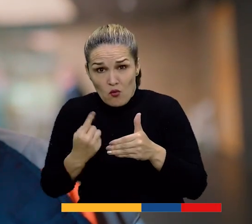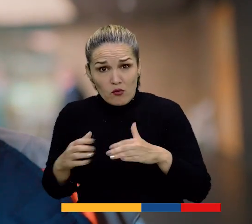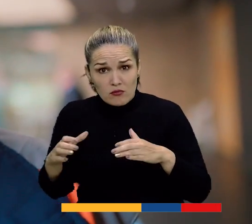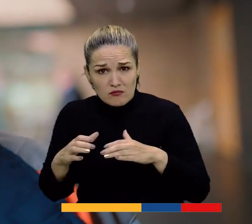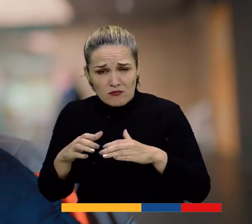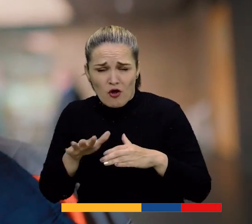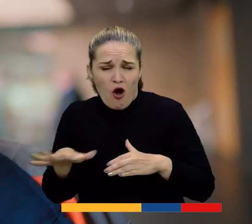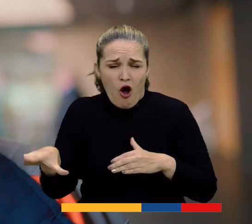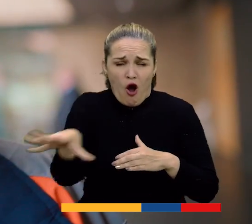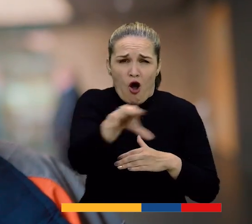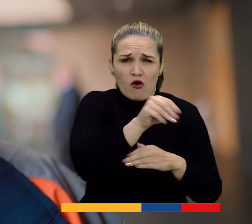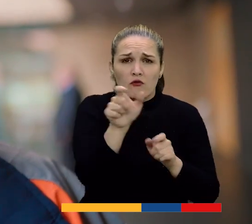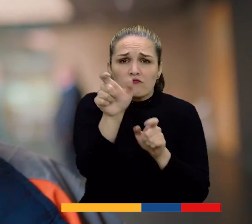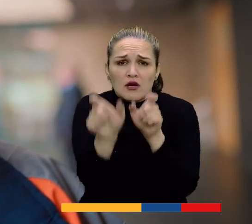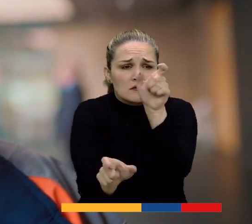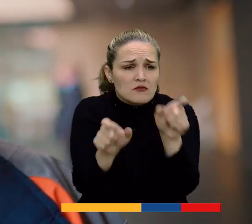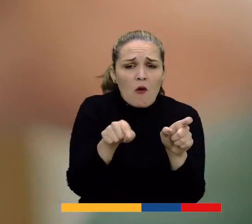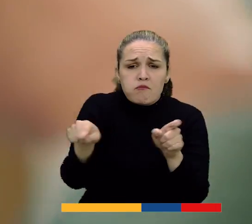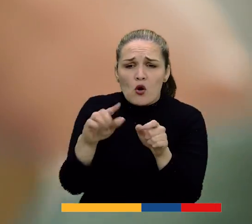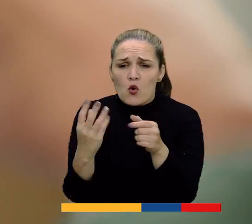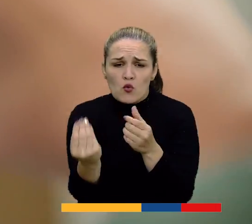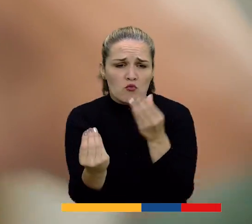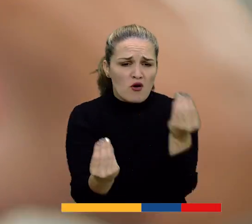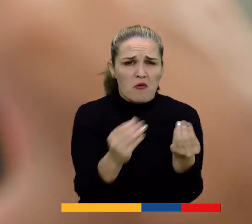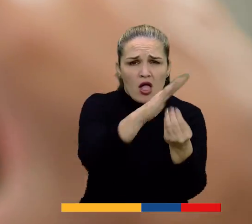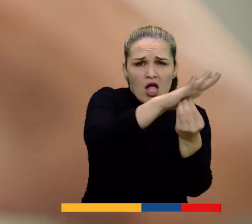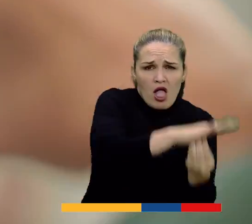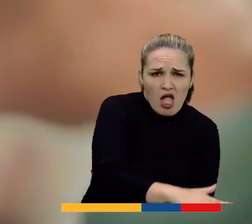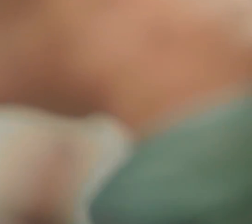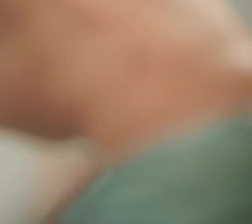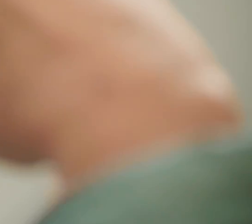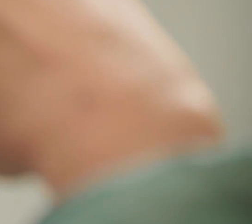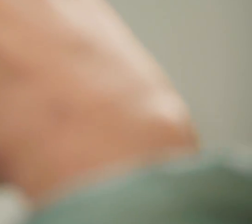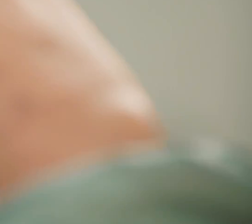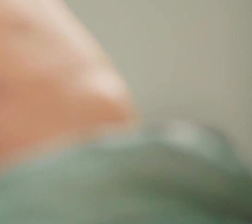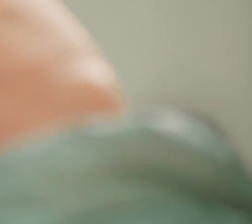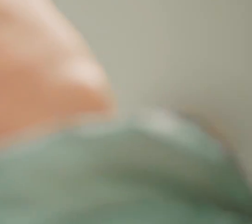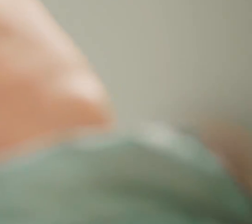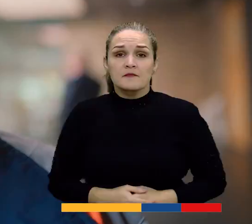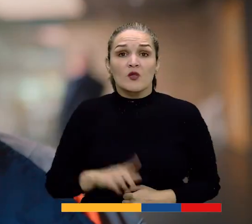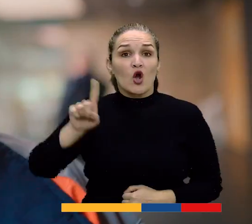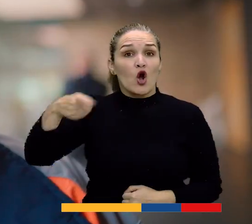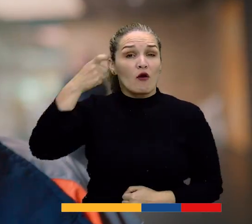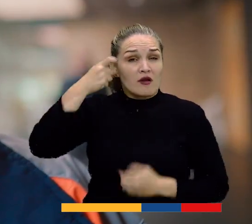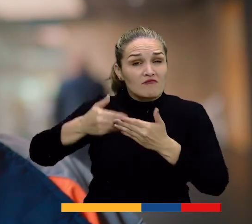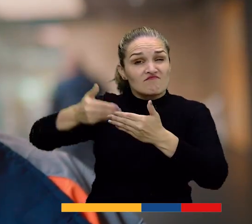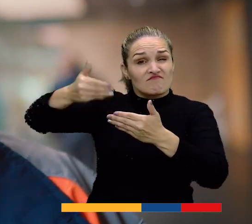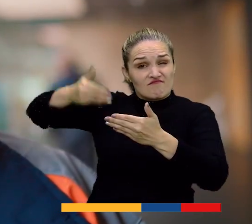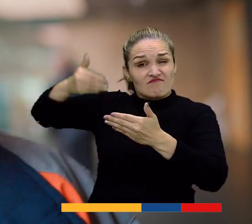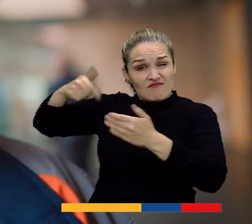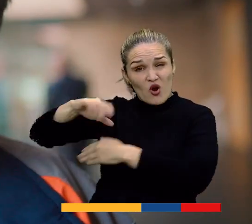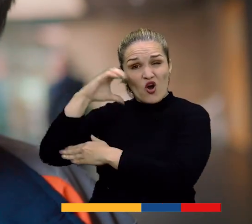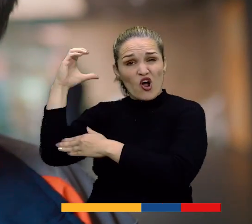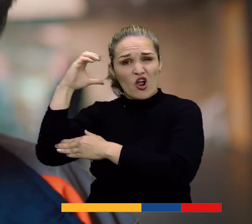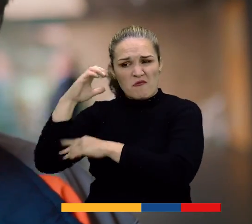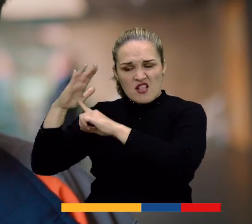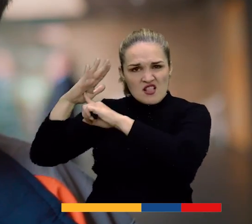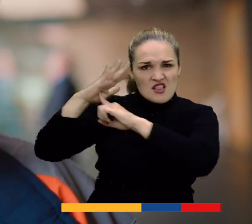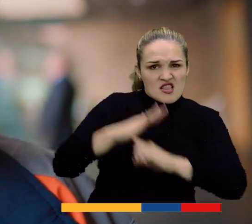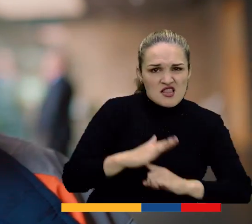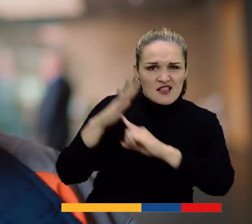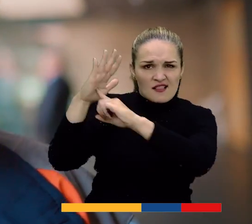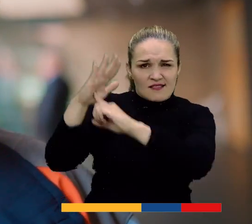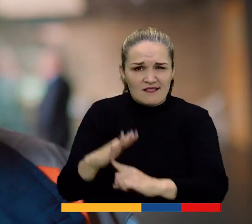toda la población que hemos estado excluidos y marginados. Los gobiernos que ha tenido nuestro país han sido gobiernos